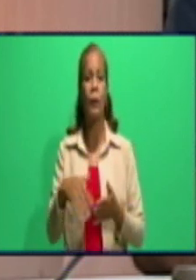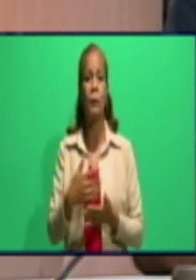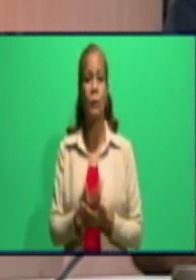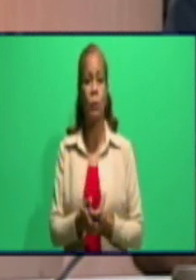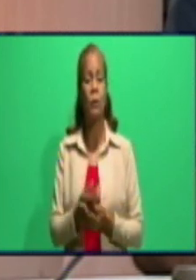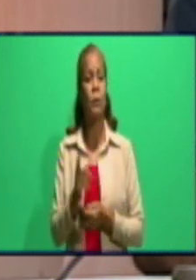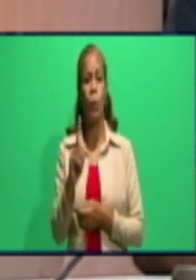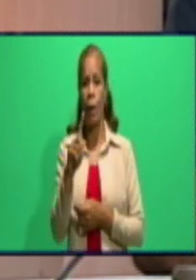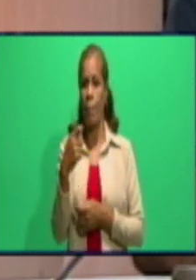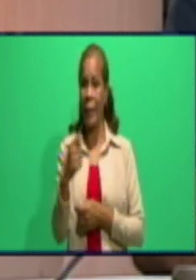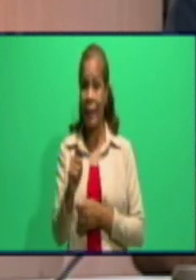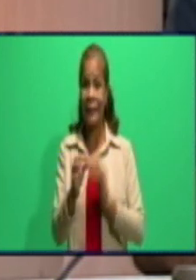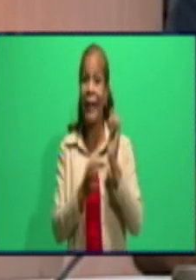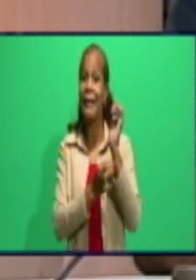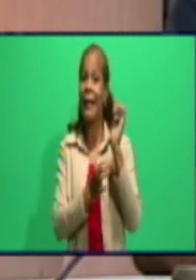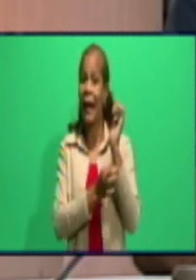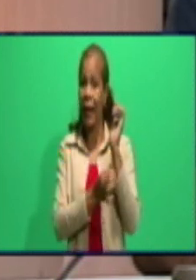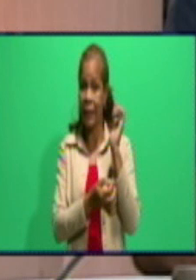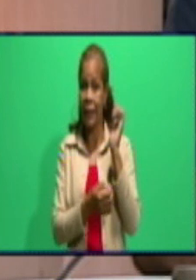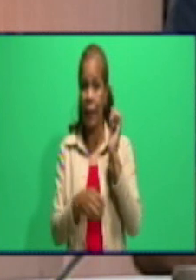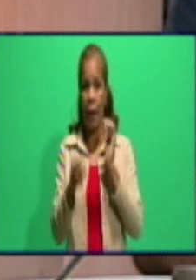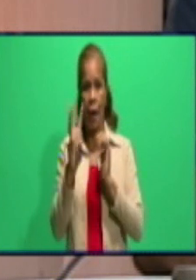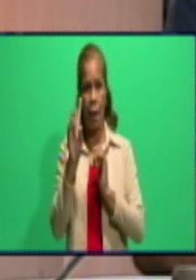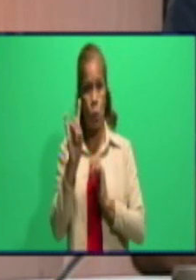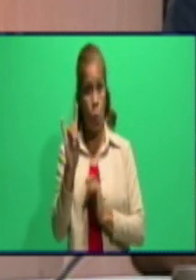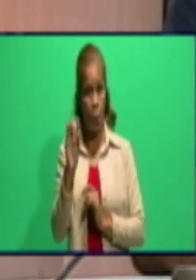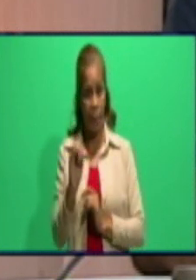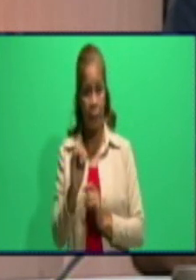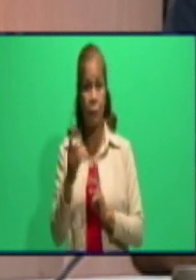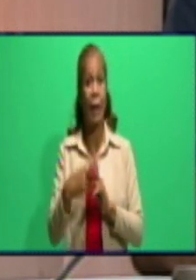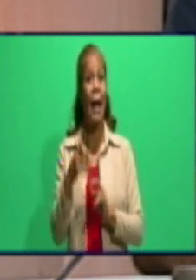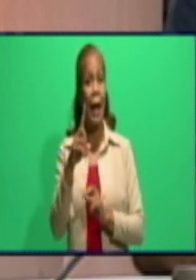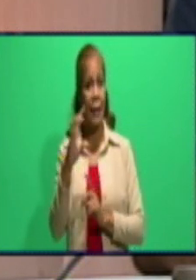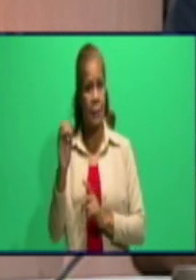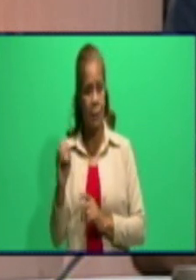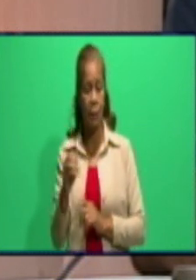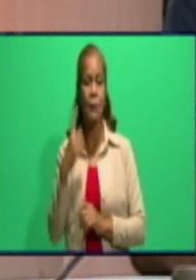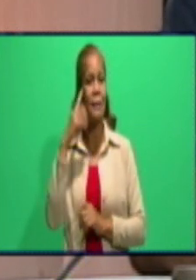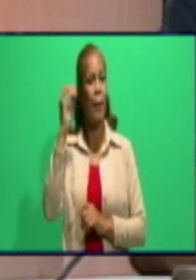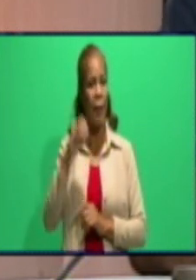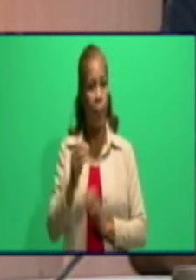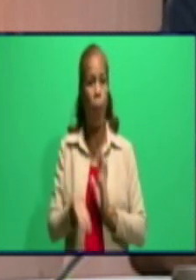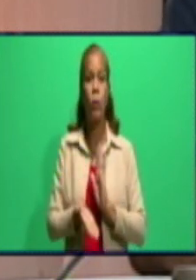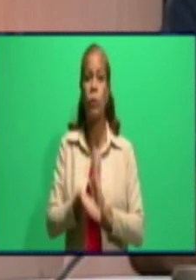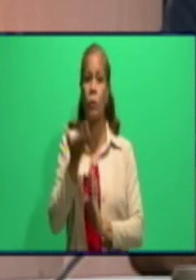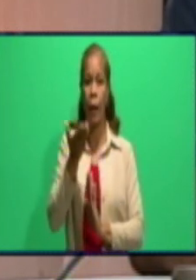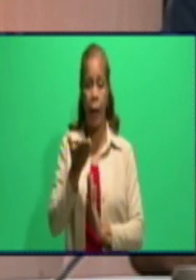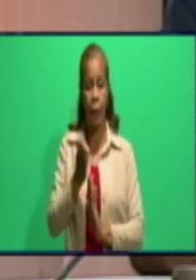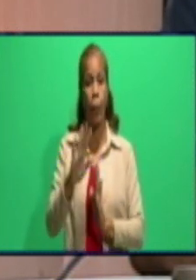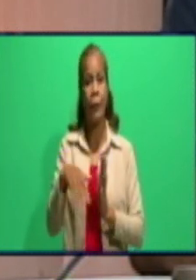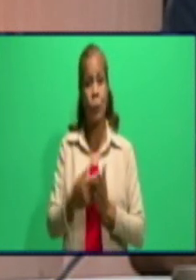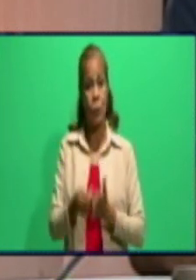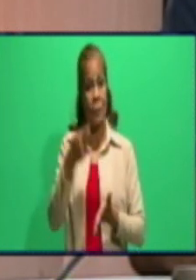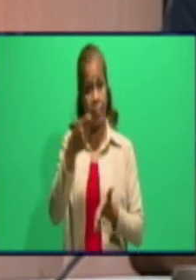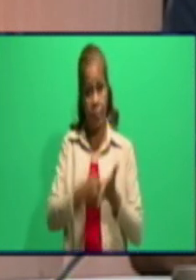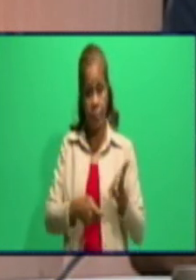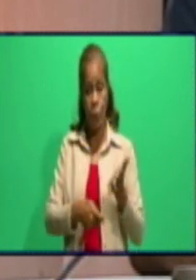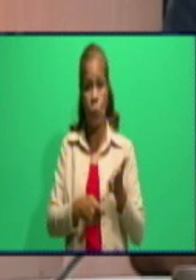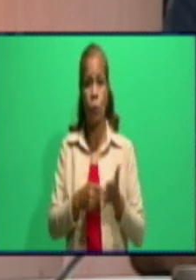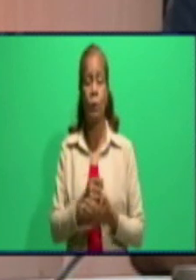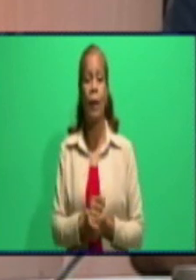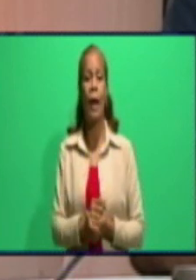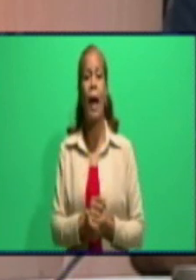carne a 90, 100 pesos, como se ha detectado, es un precio abusivo y especulativo. Bueno, incumplir medidas establecidas para llevar a los